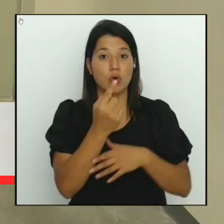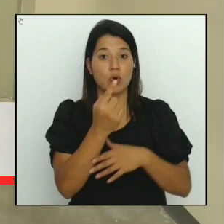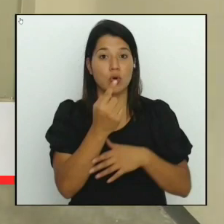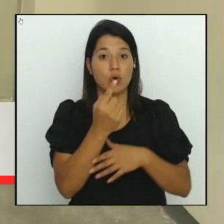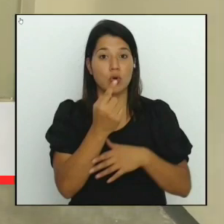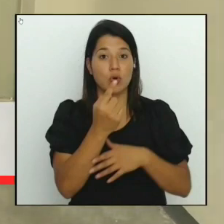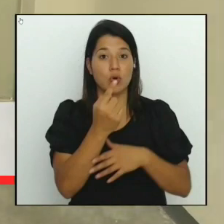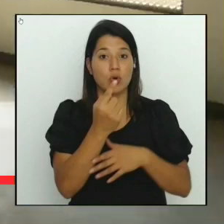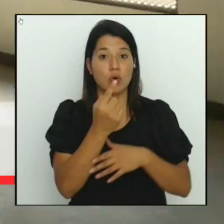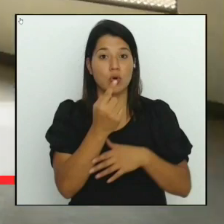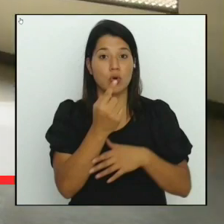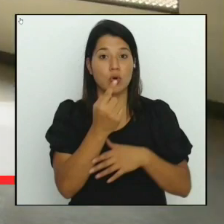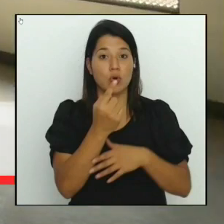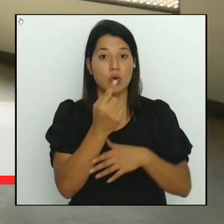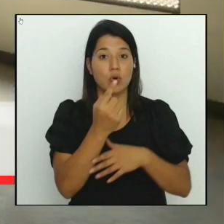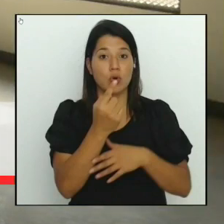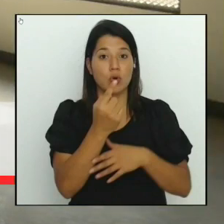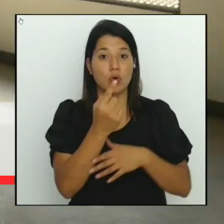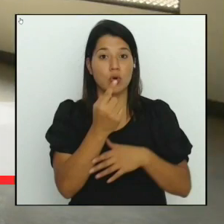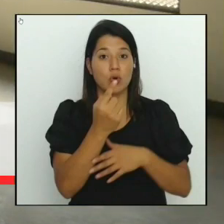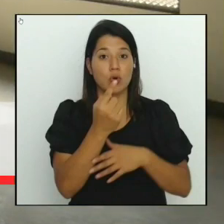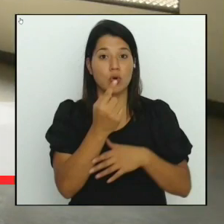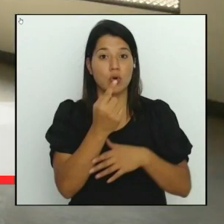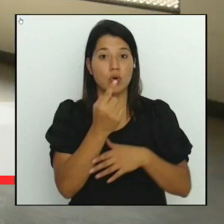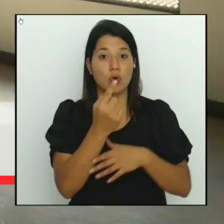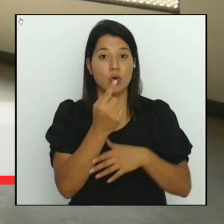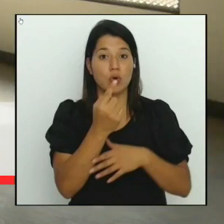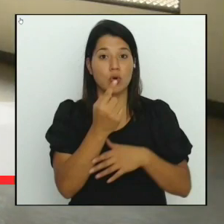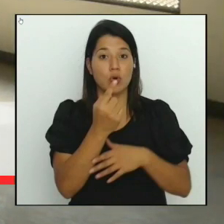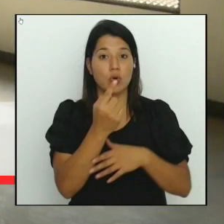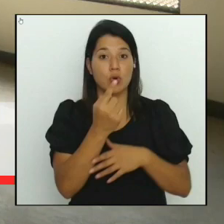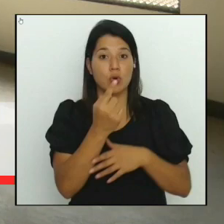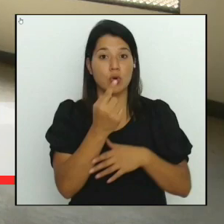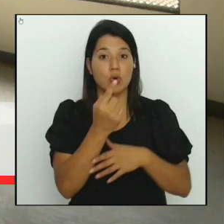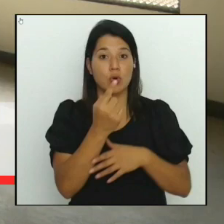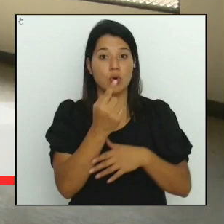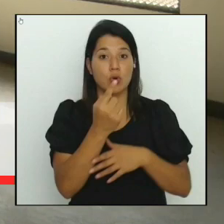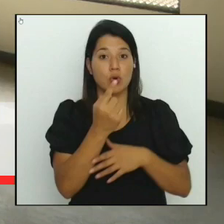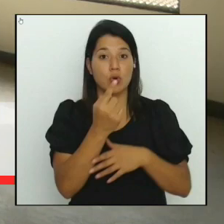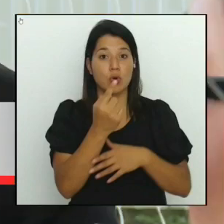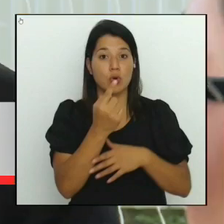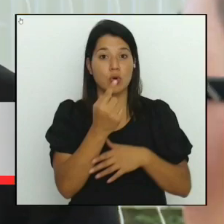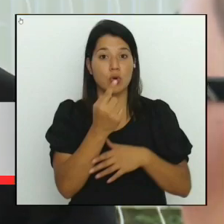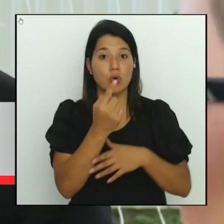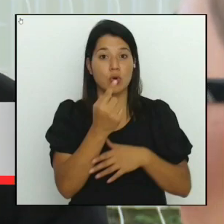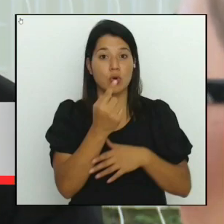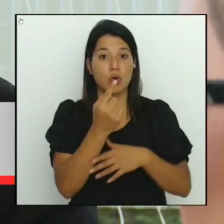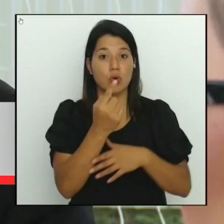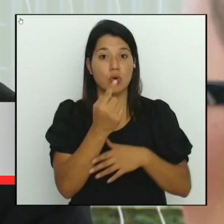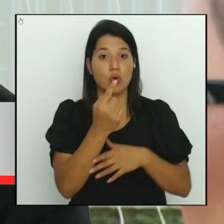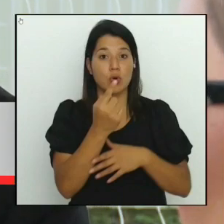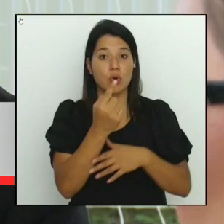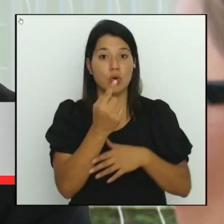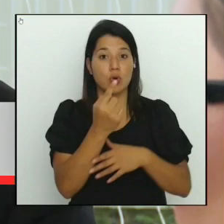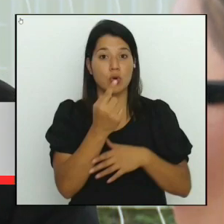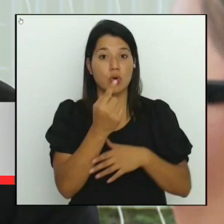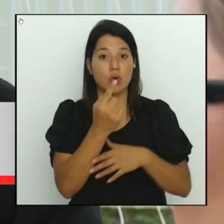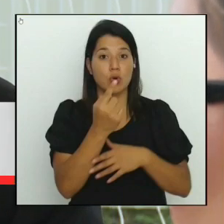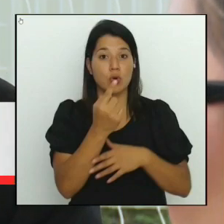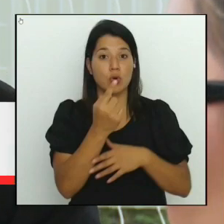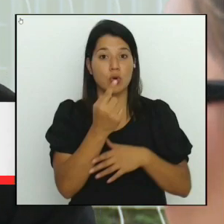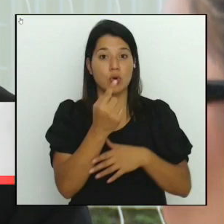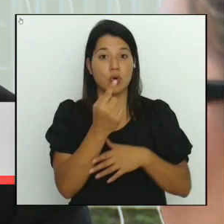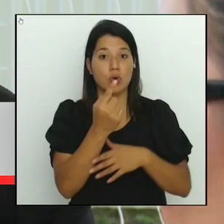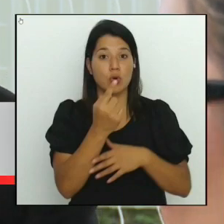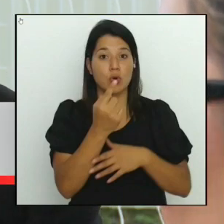podría ser utilizado para los policías penitenciarios, sin embargo, esto dependerá de los diputados. Espero que en estos días